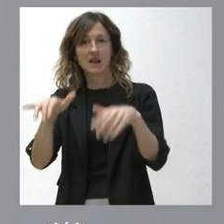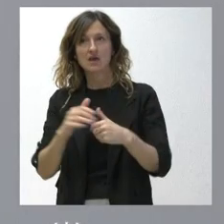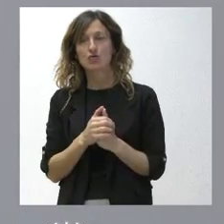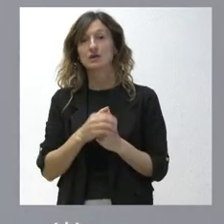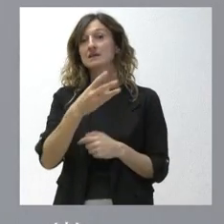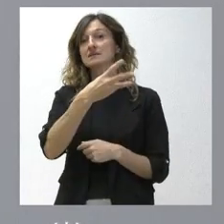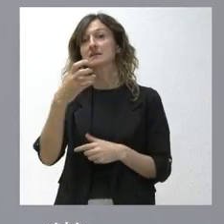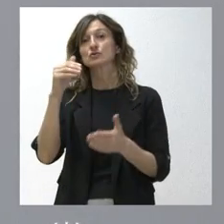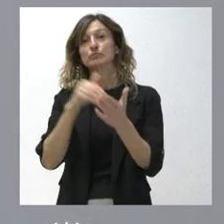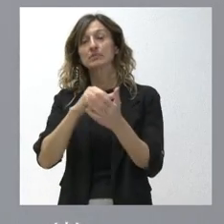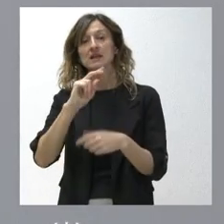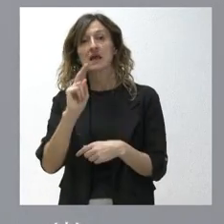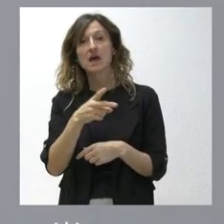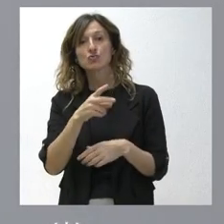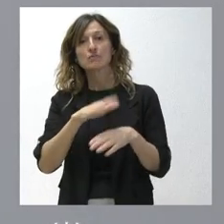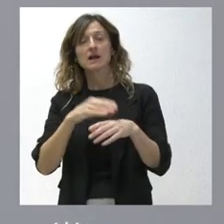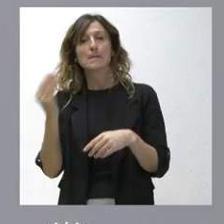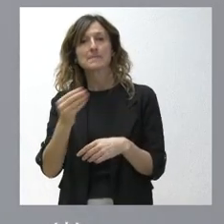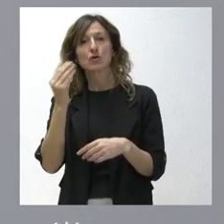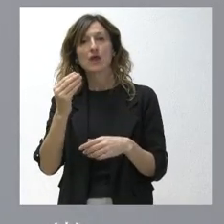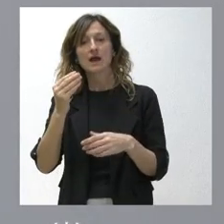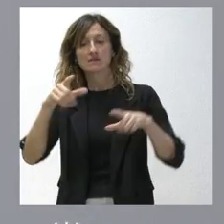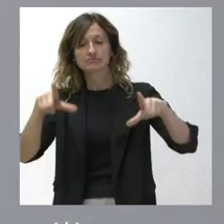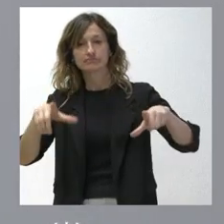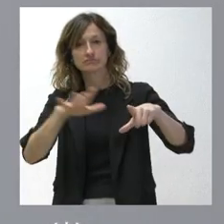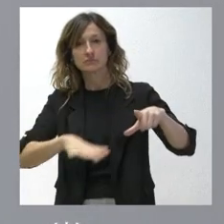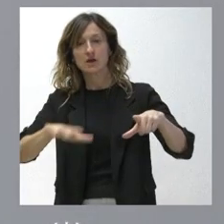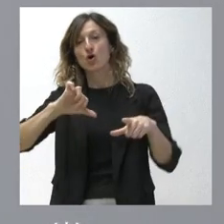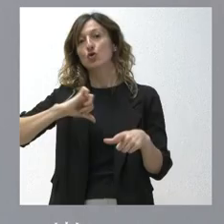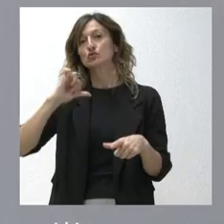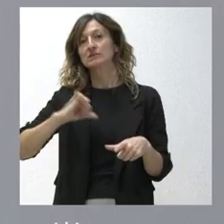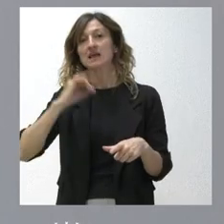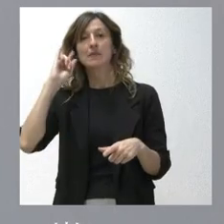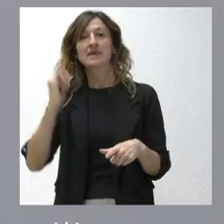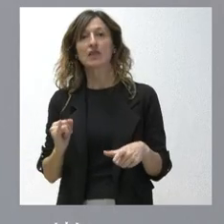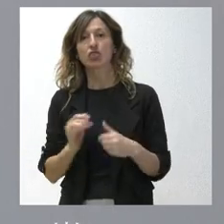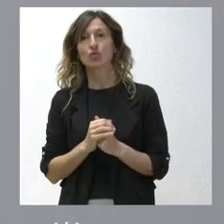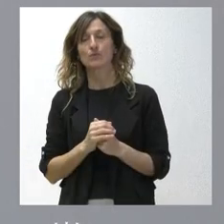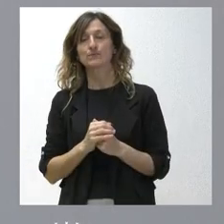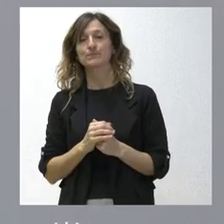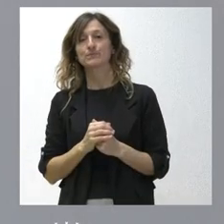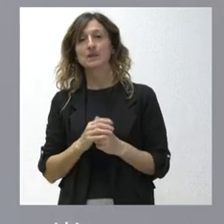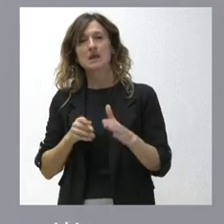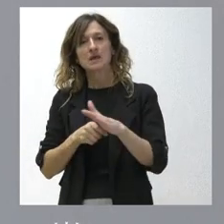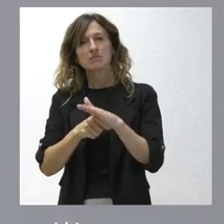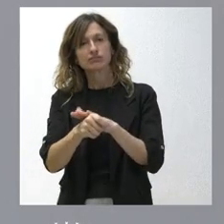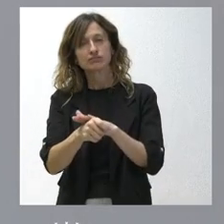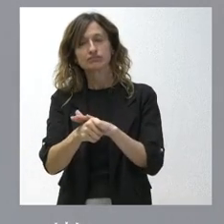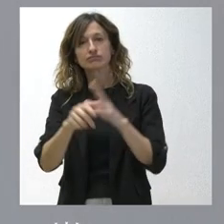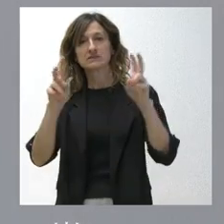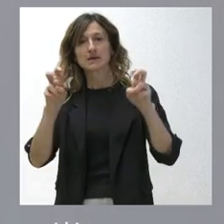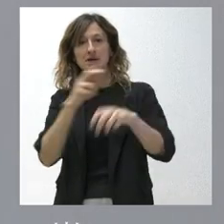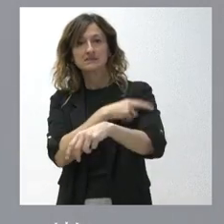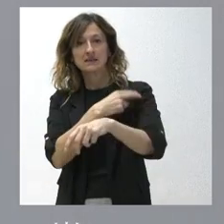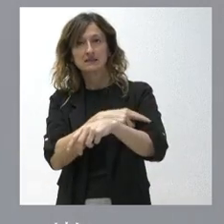300.000 euros para mejorar las instalaciones en el hospital del Bierzo. Una inversión adicional en materia sanitaria